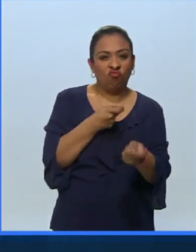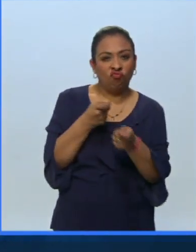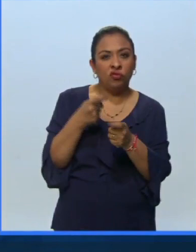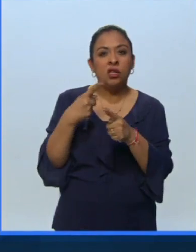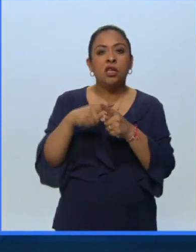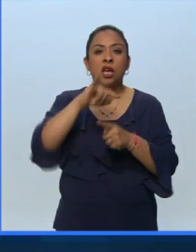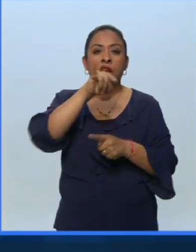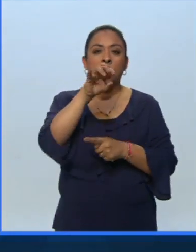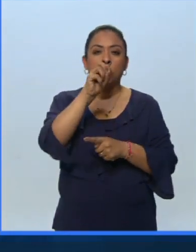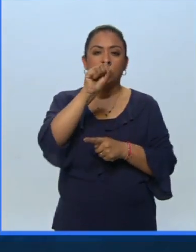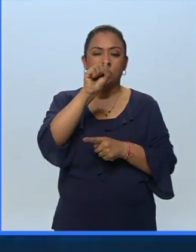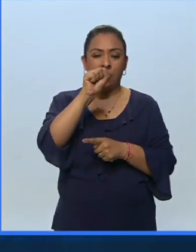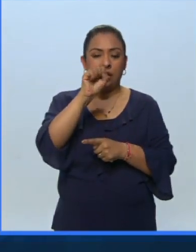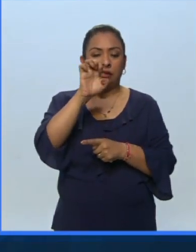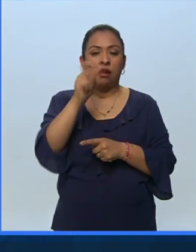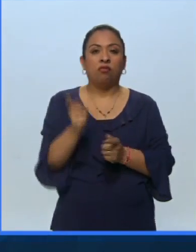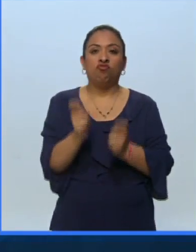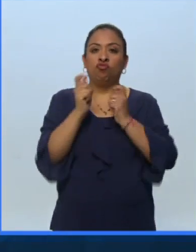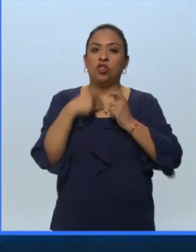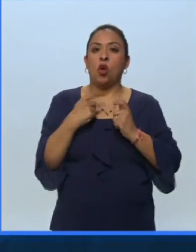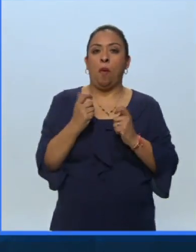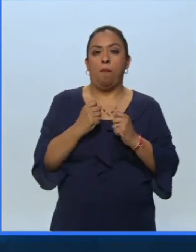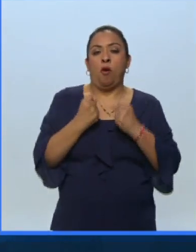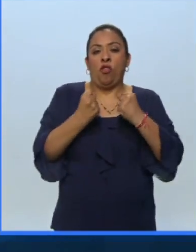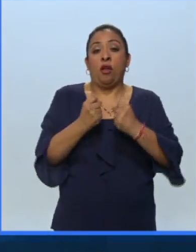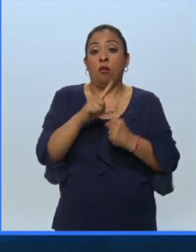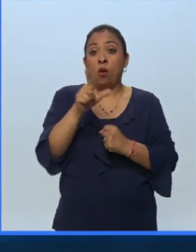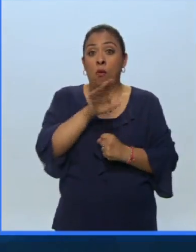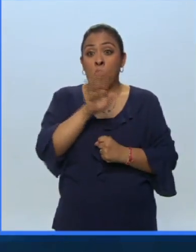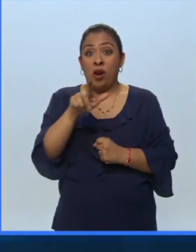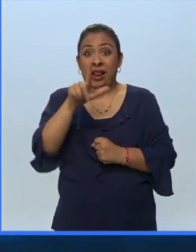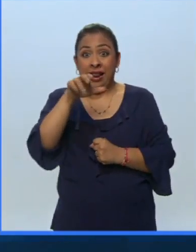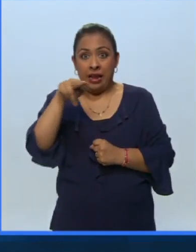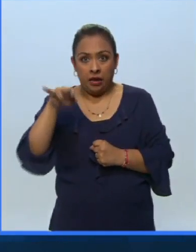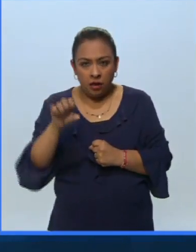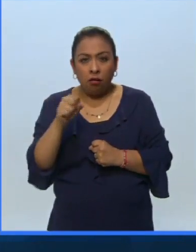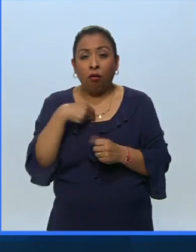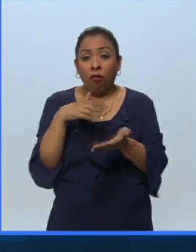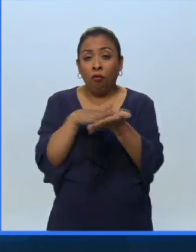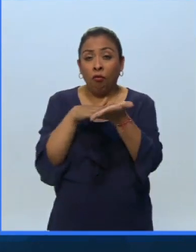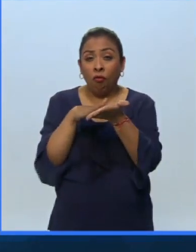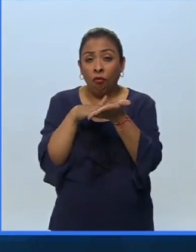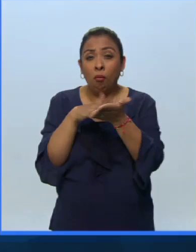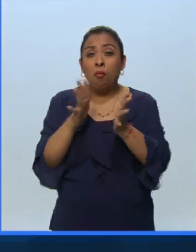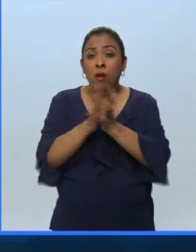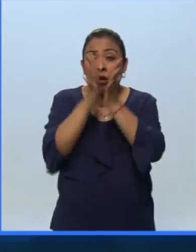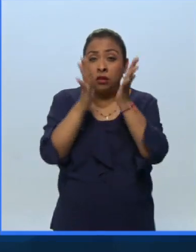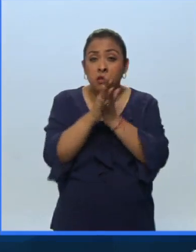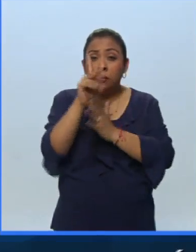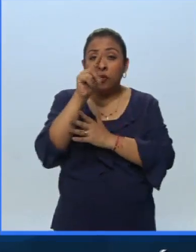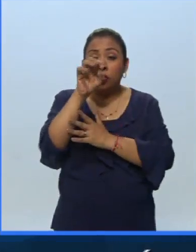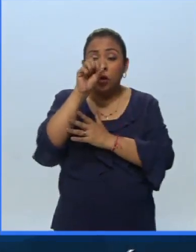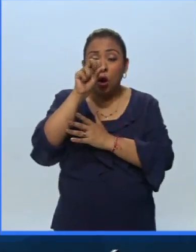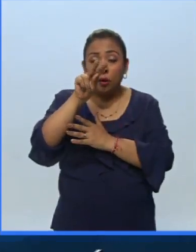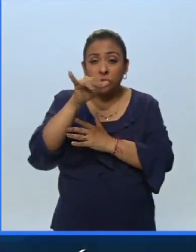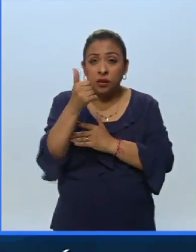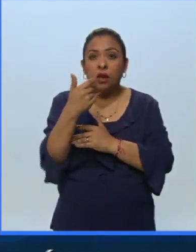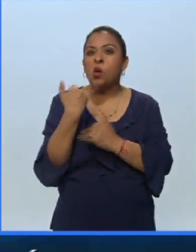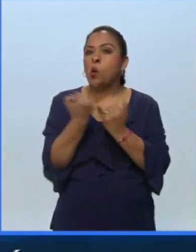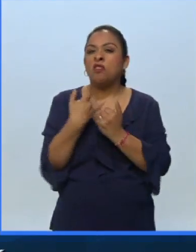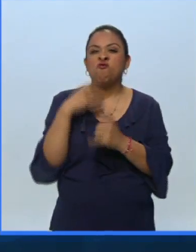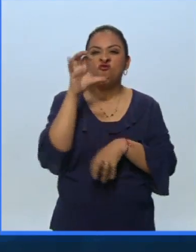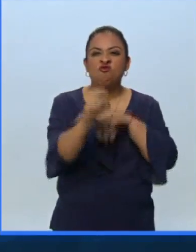hizo José Stalin para quedarse con el poder a la muerte de Lenin no solo borró los registros de la participación de Trotsky también lo